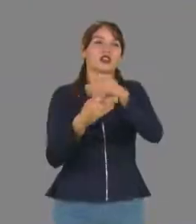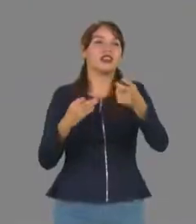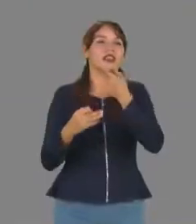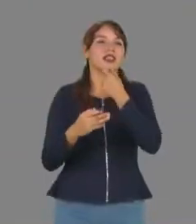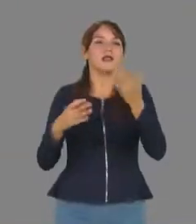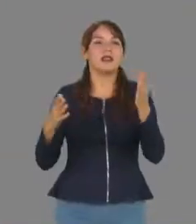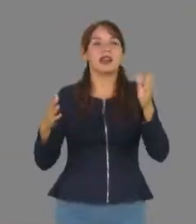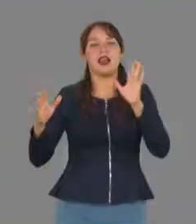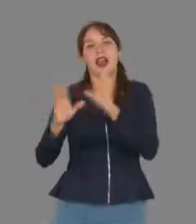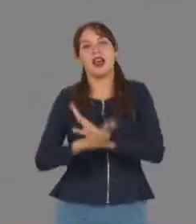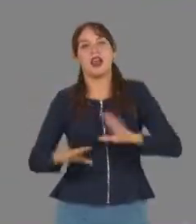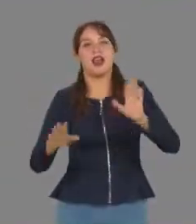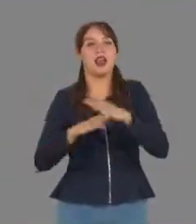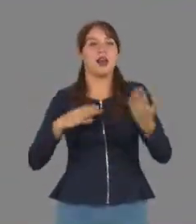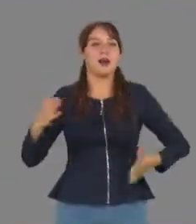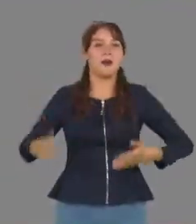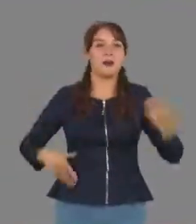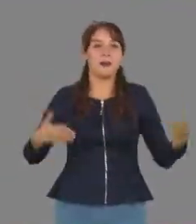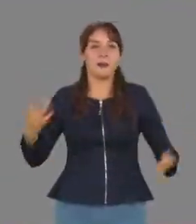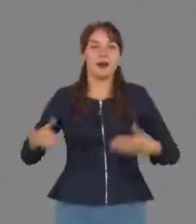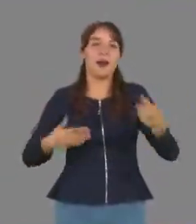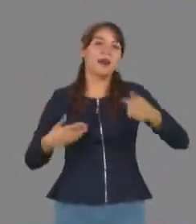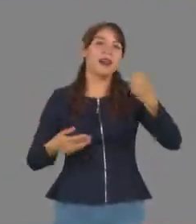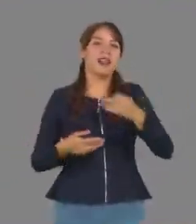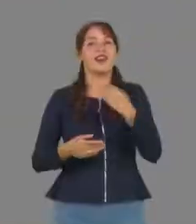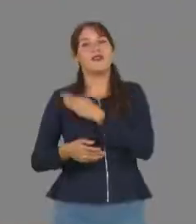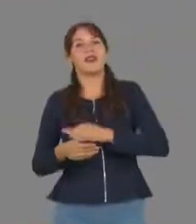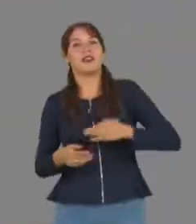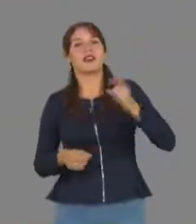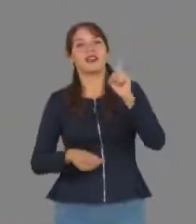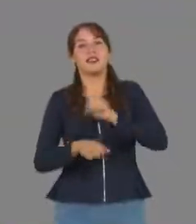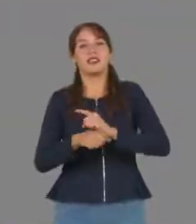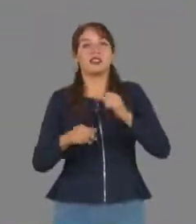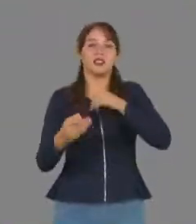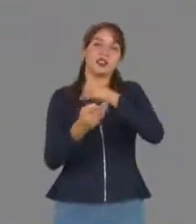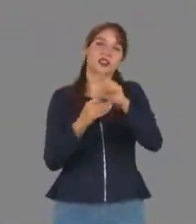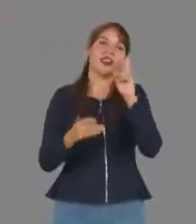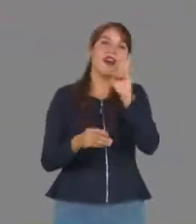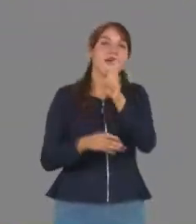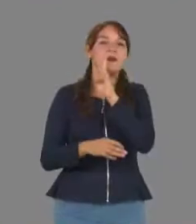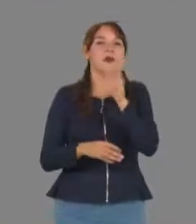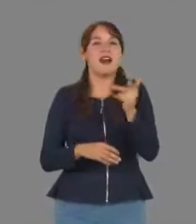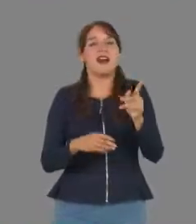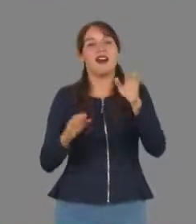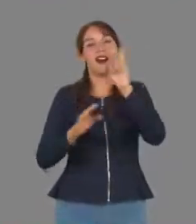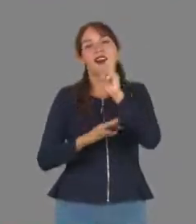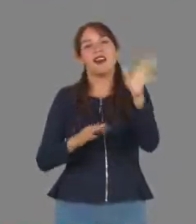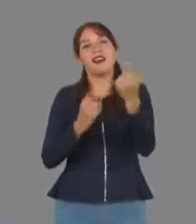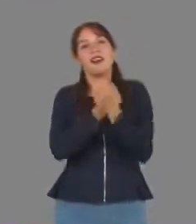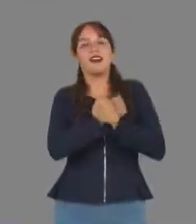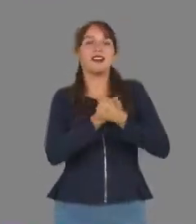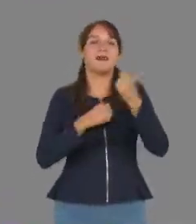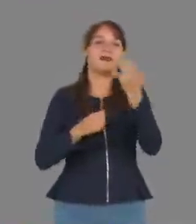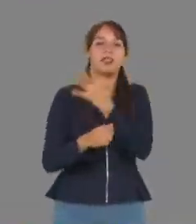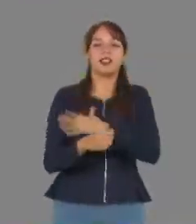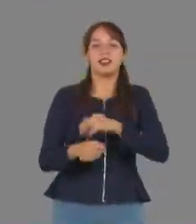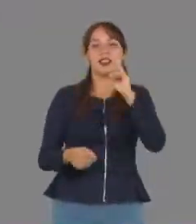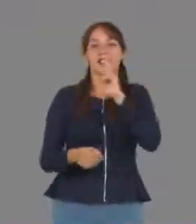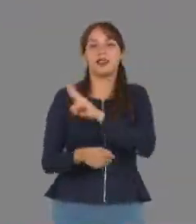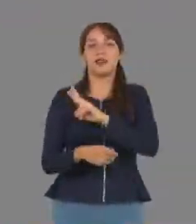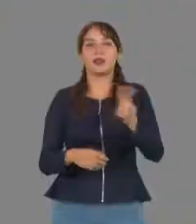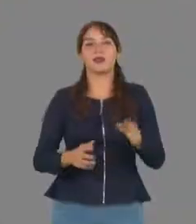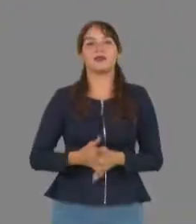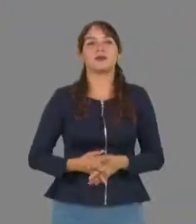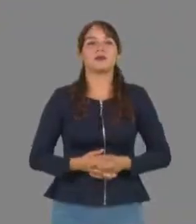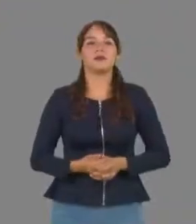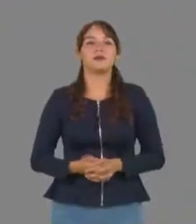pequeños universitarios hicieran gala de sus simpáticos movimientos y derrocharan ternura con su franca sonrisa y emoción de sentirse admirados por un